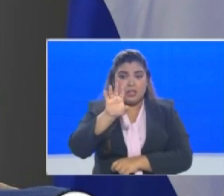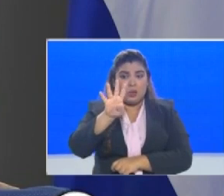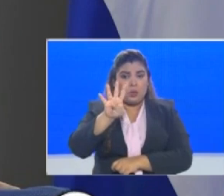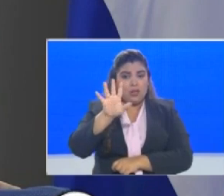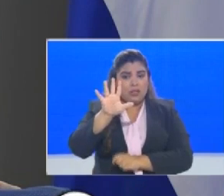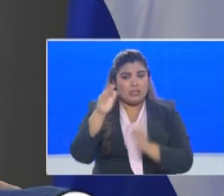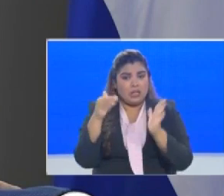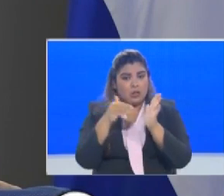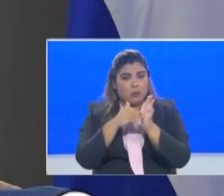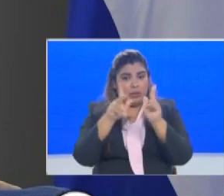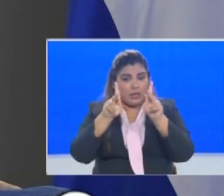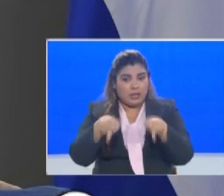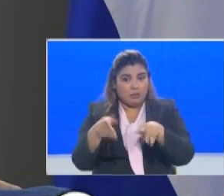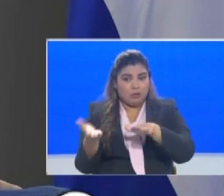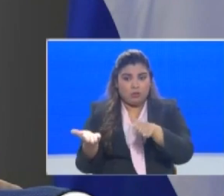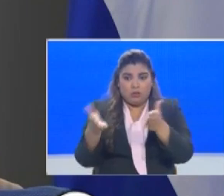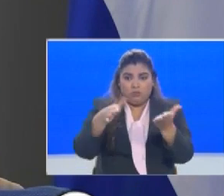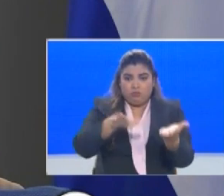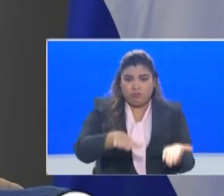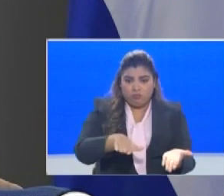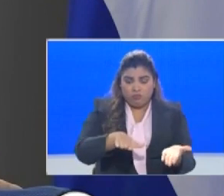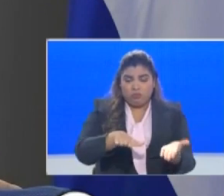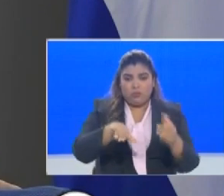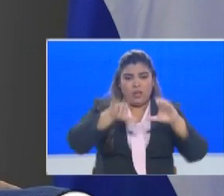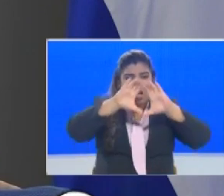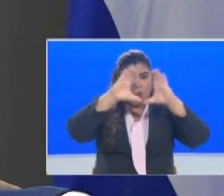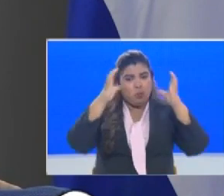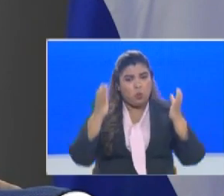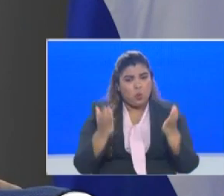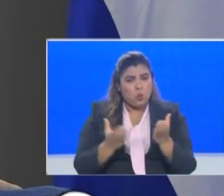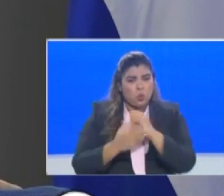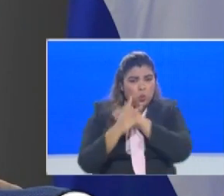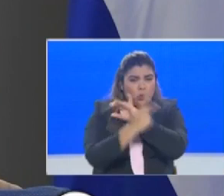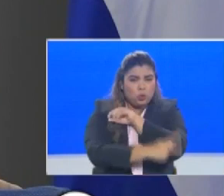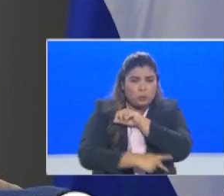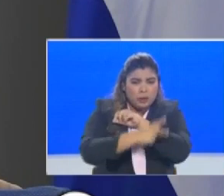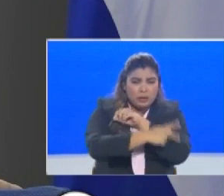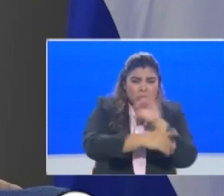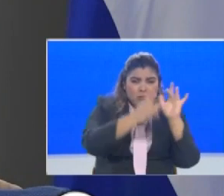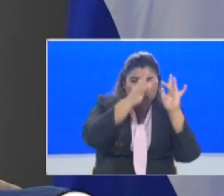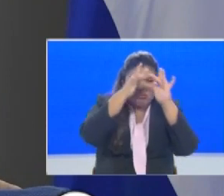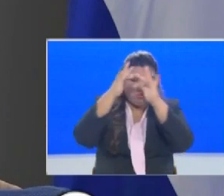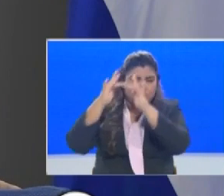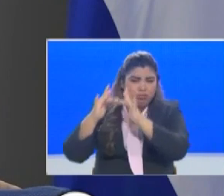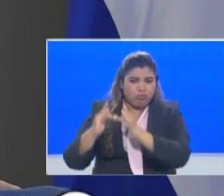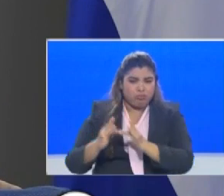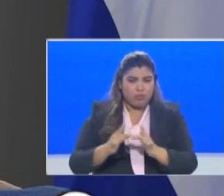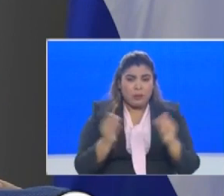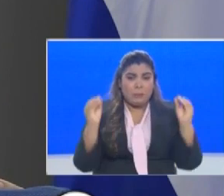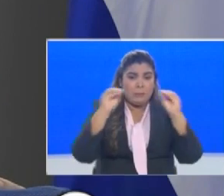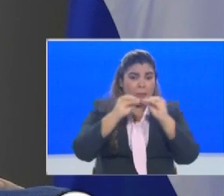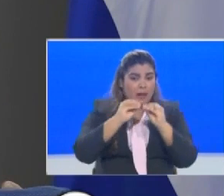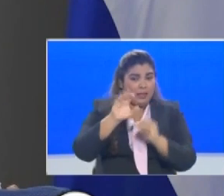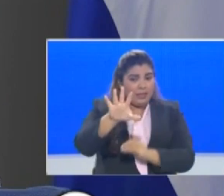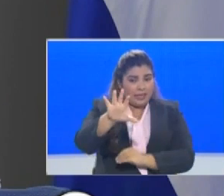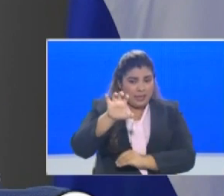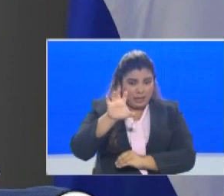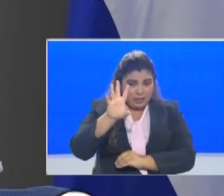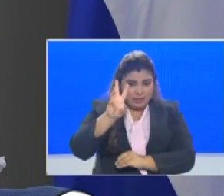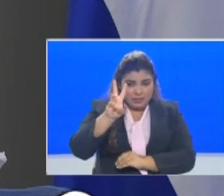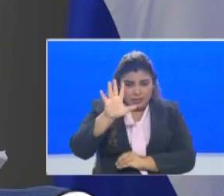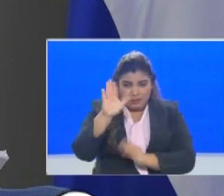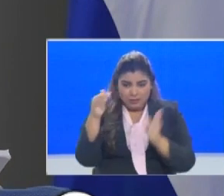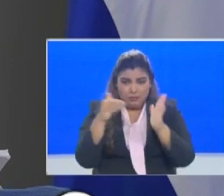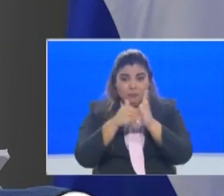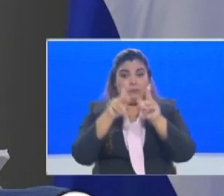.000 defunciones y más de 565.000 recuperados.